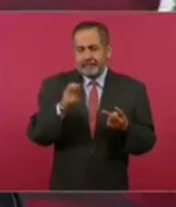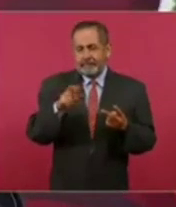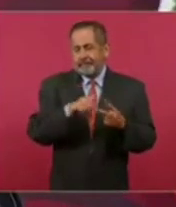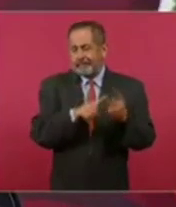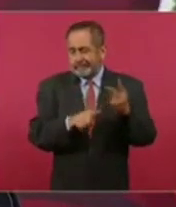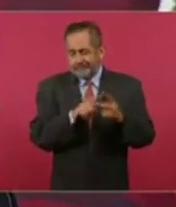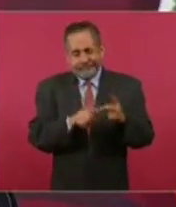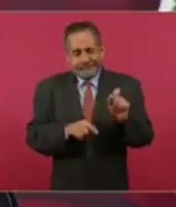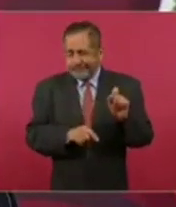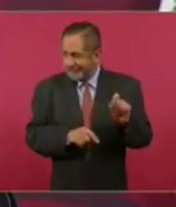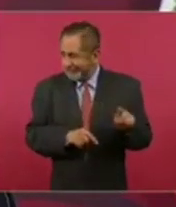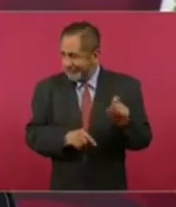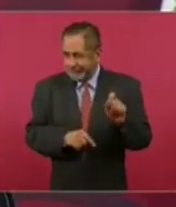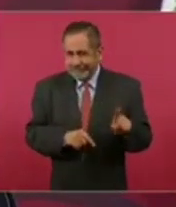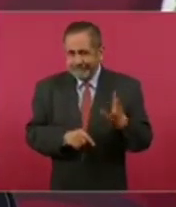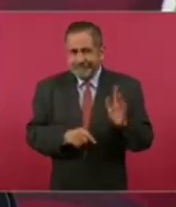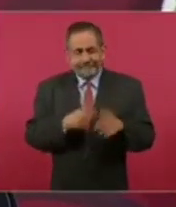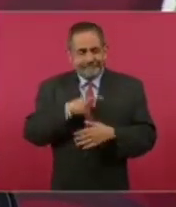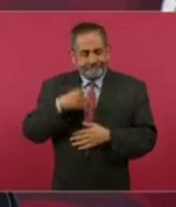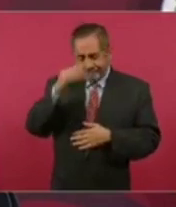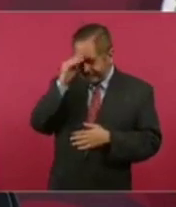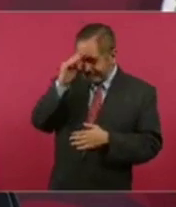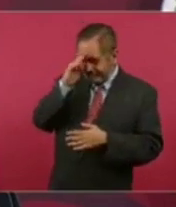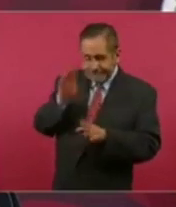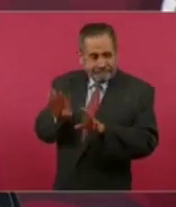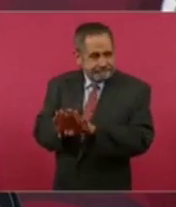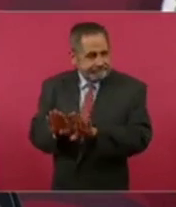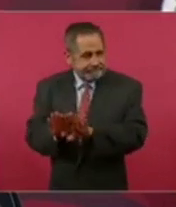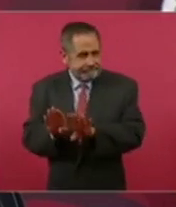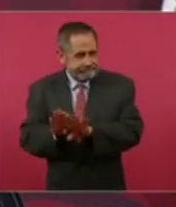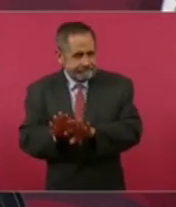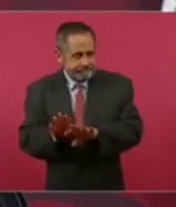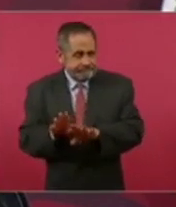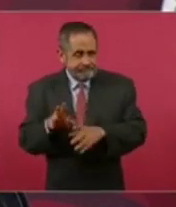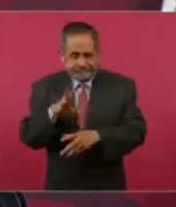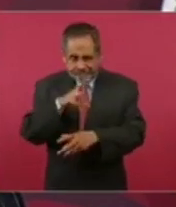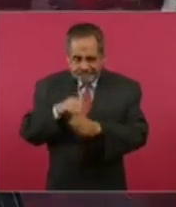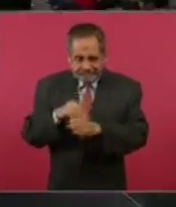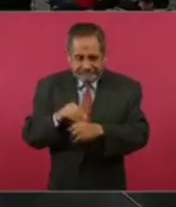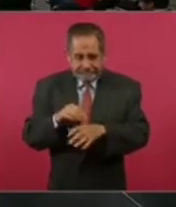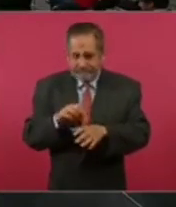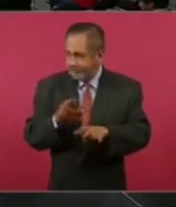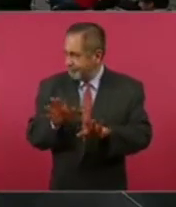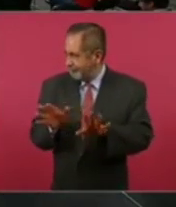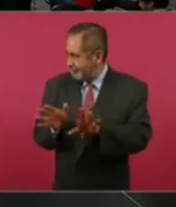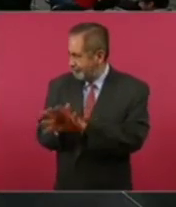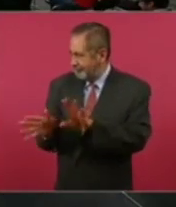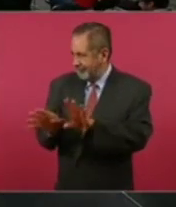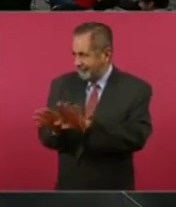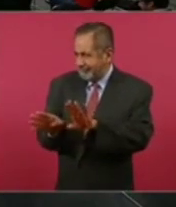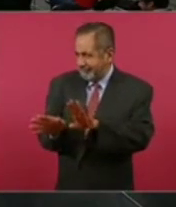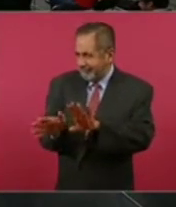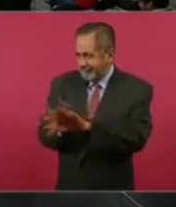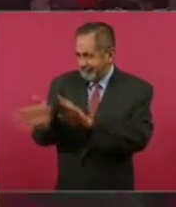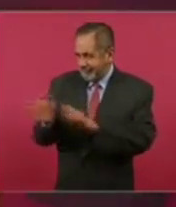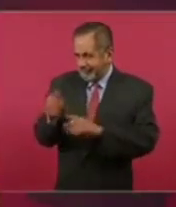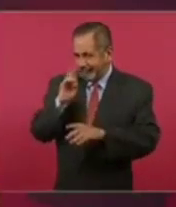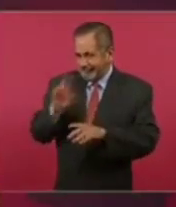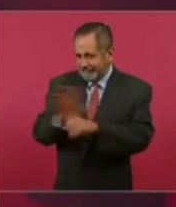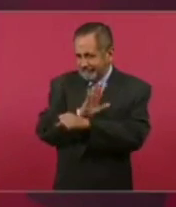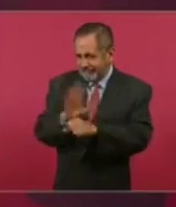hay que buscar la forma, aunque esa va a tener efectos más